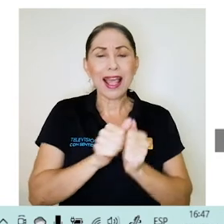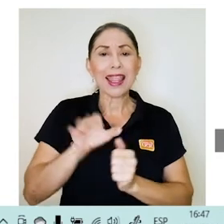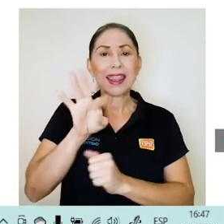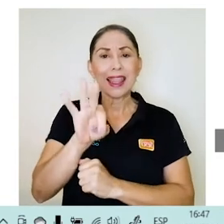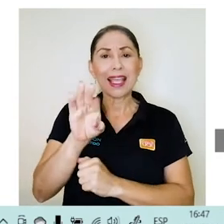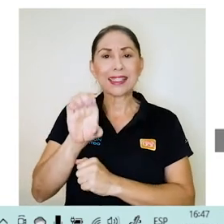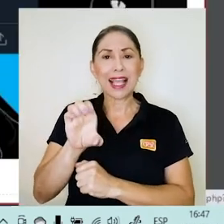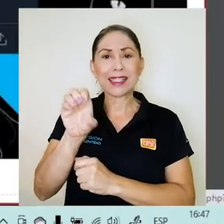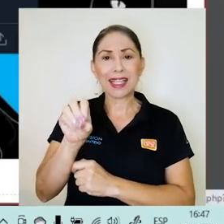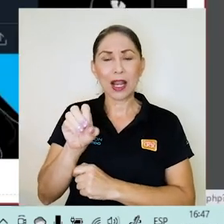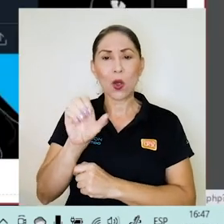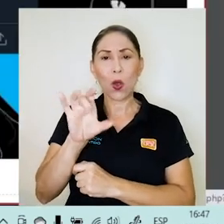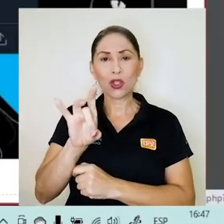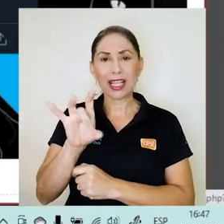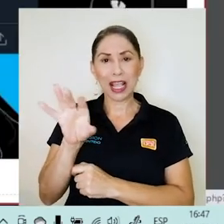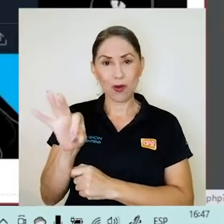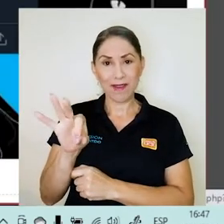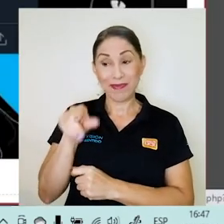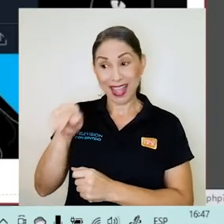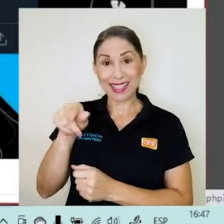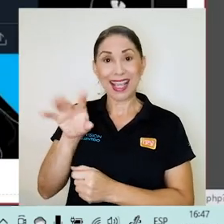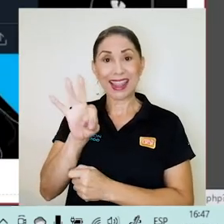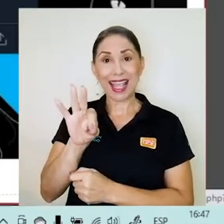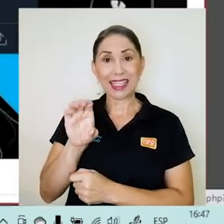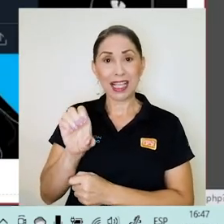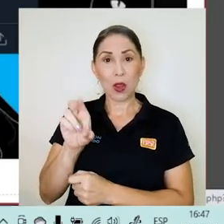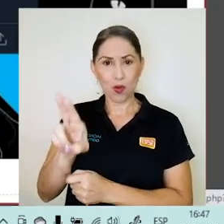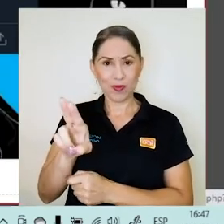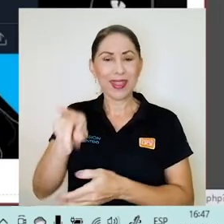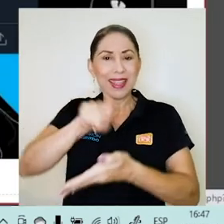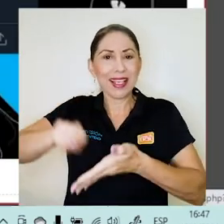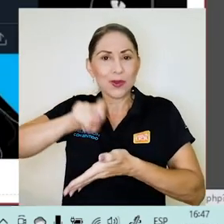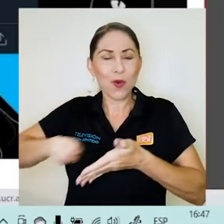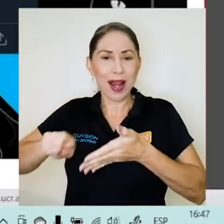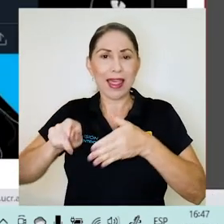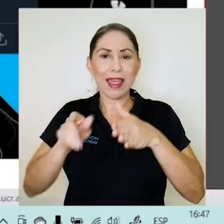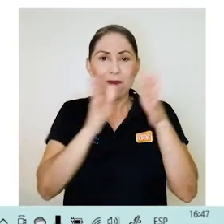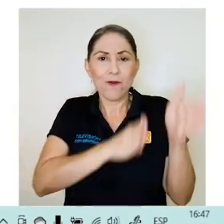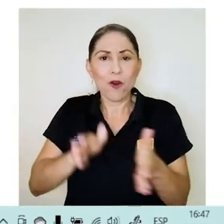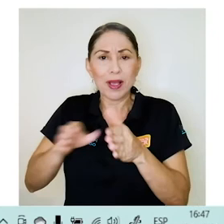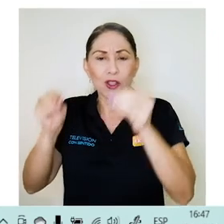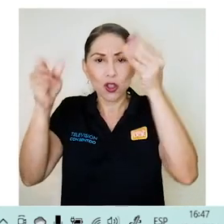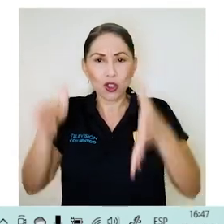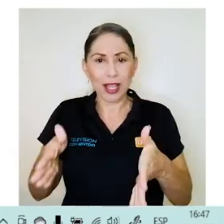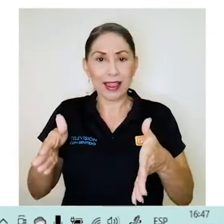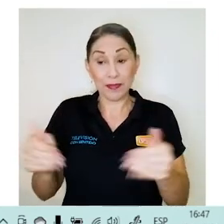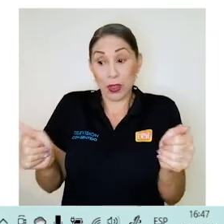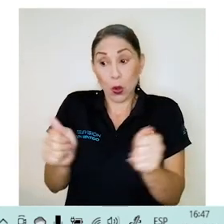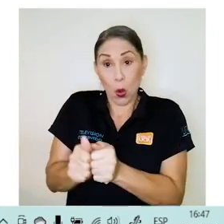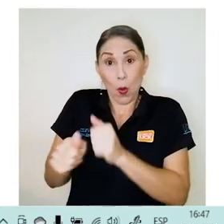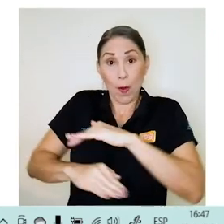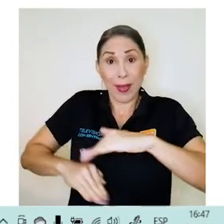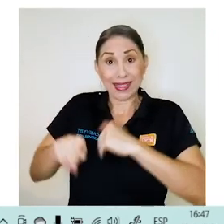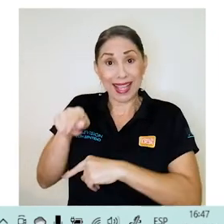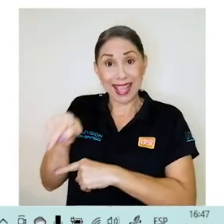TC089 que es el TCU que tiene la escuela de formación docente y entonces a partir de ese TCU se coordinó